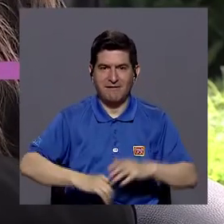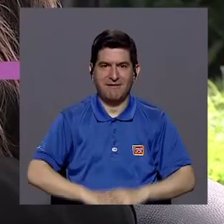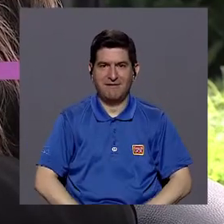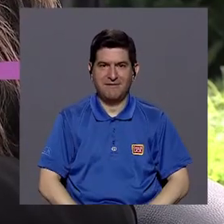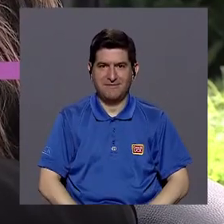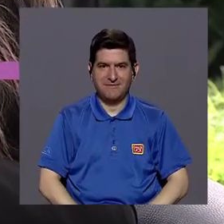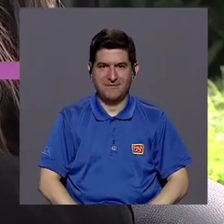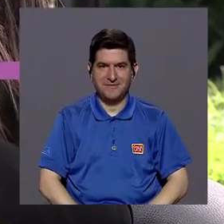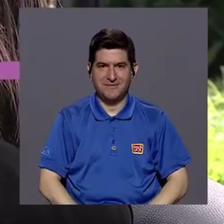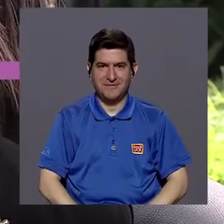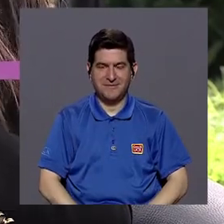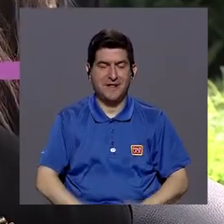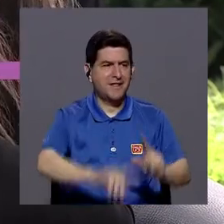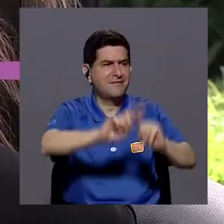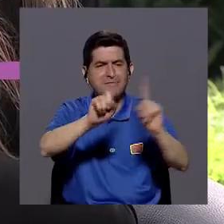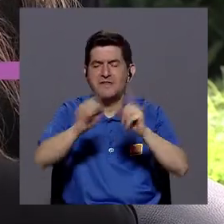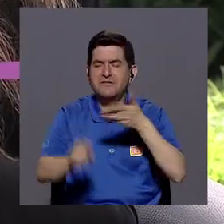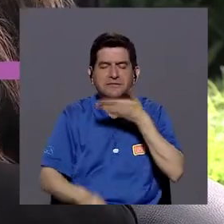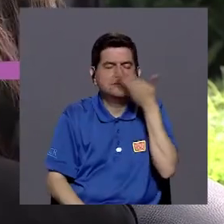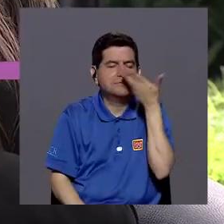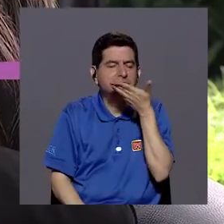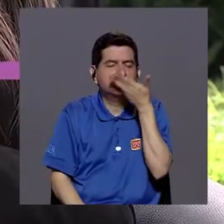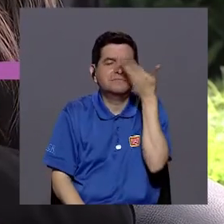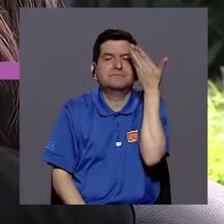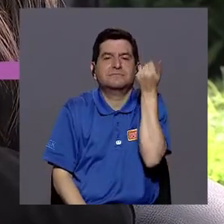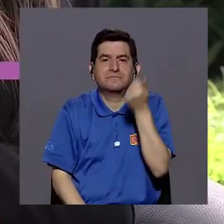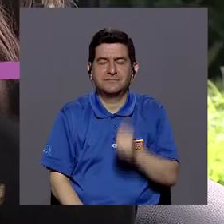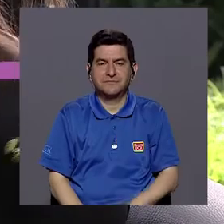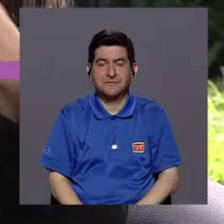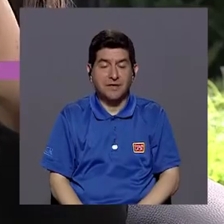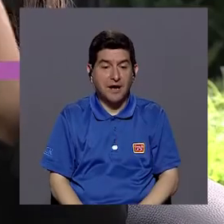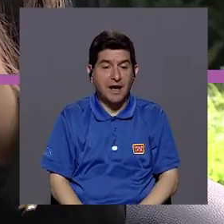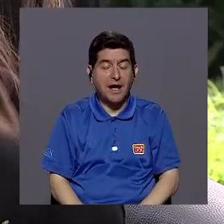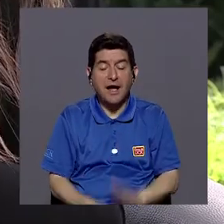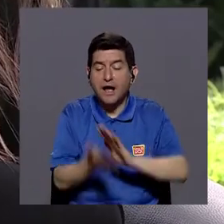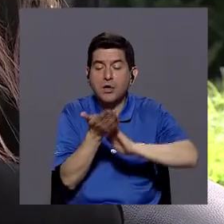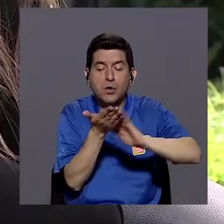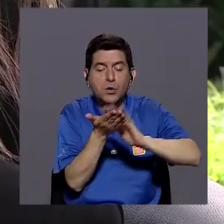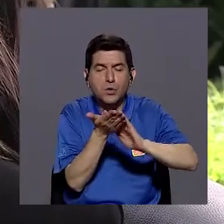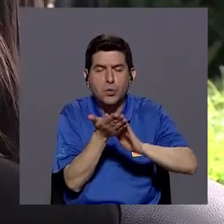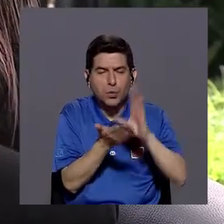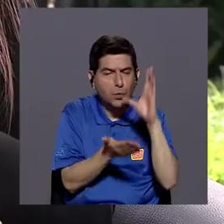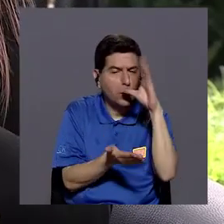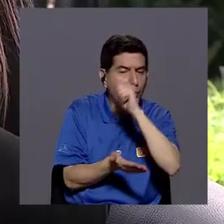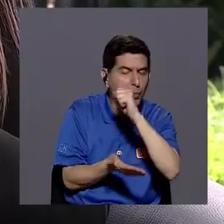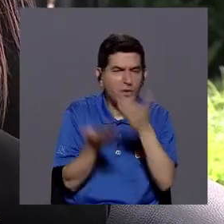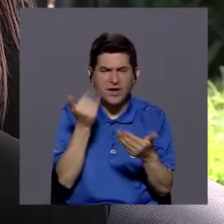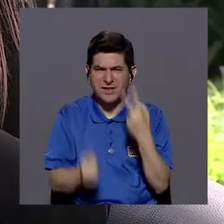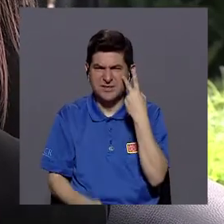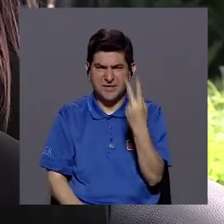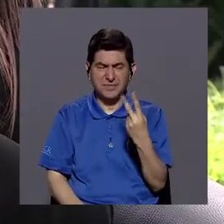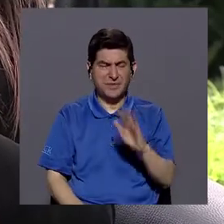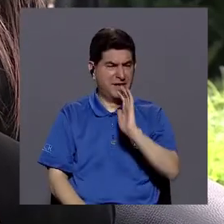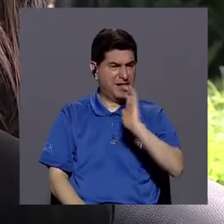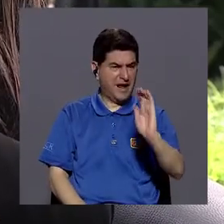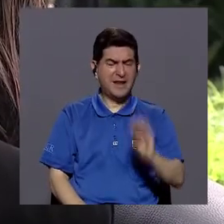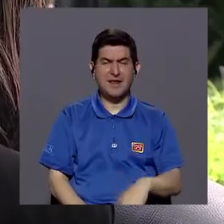diferentes olores, explorar texturas, que tal vez lo vemos como, bueno, el niño de meses,